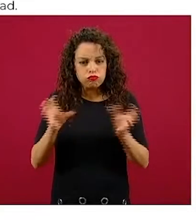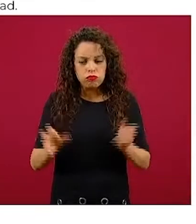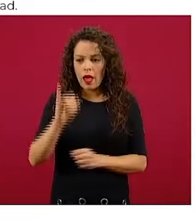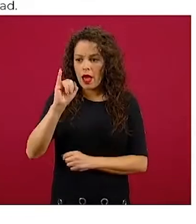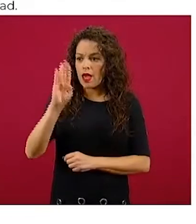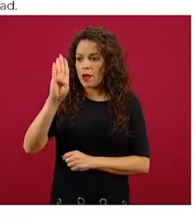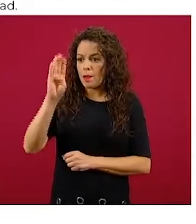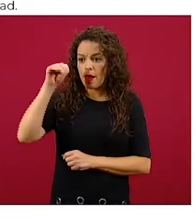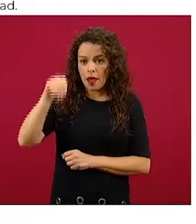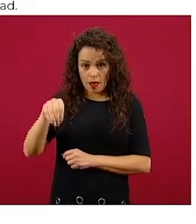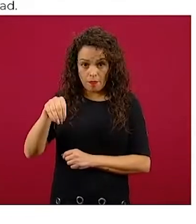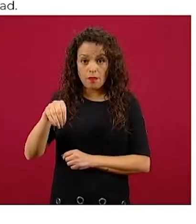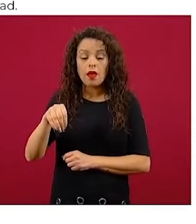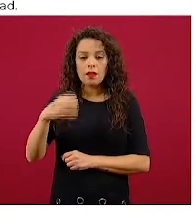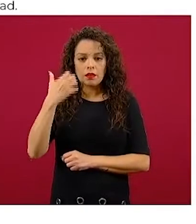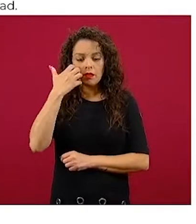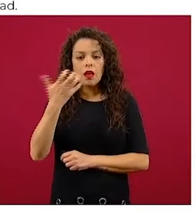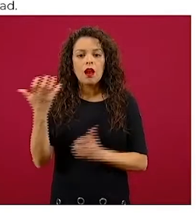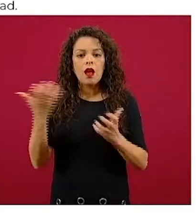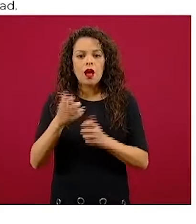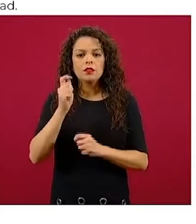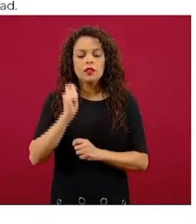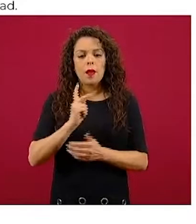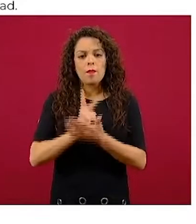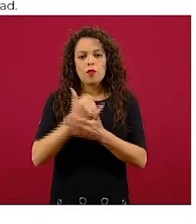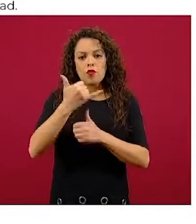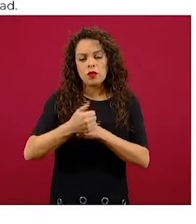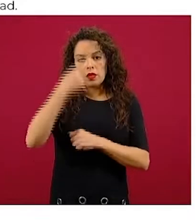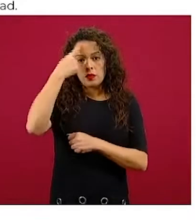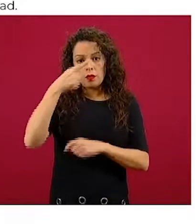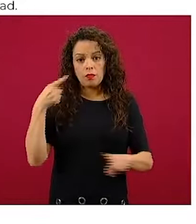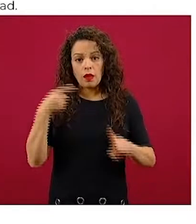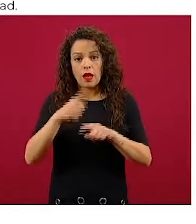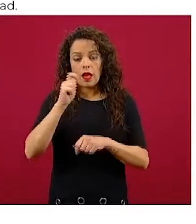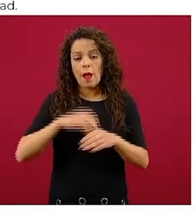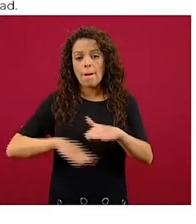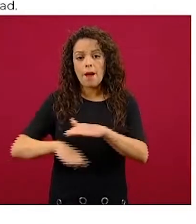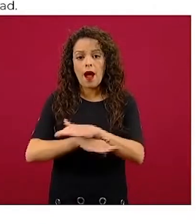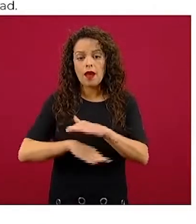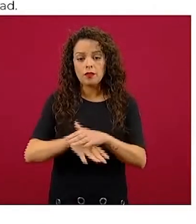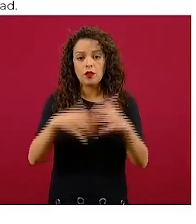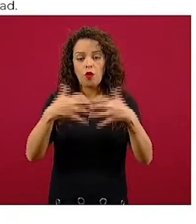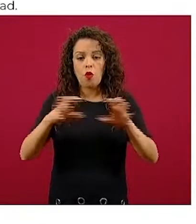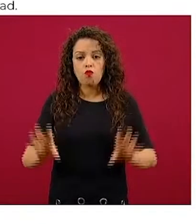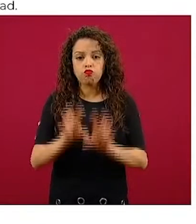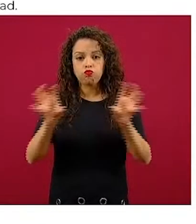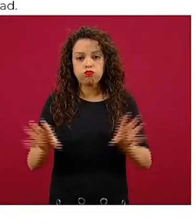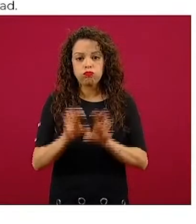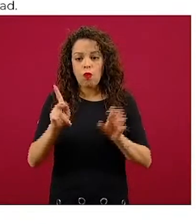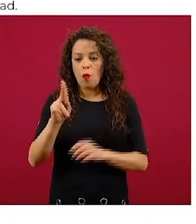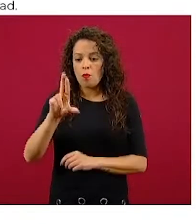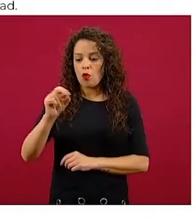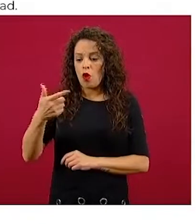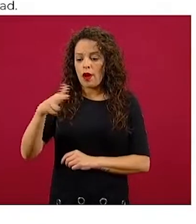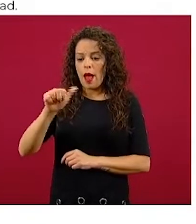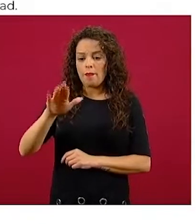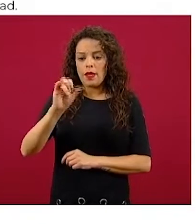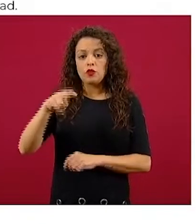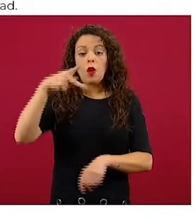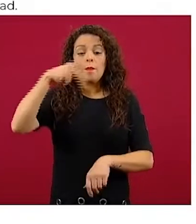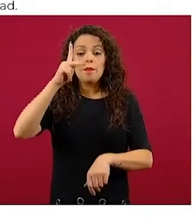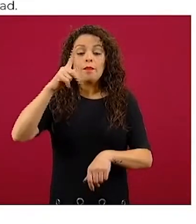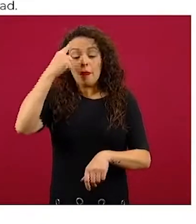tratando de hacer un proyecto en términos de programación básica, desarrollar este proyecto para que más mujeres puedan